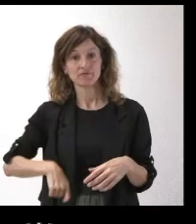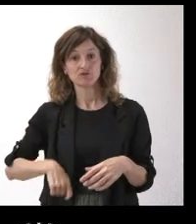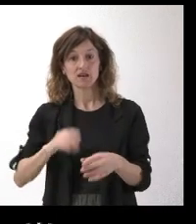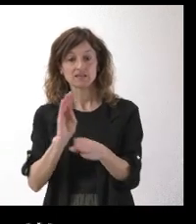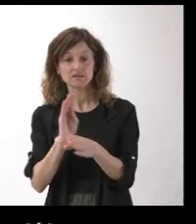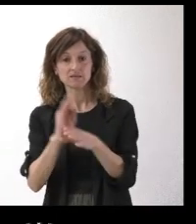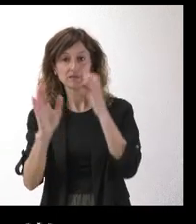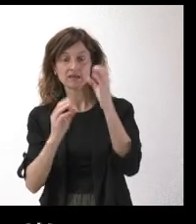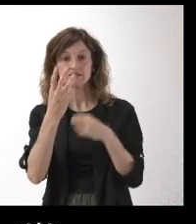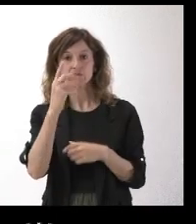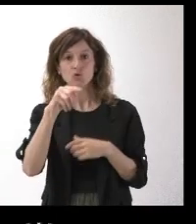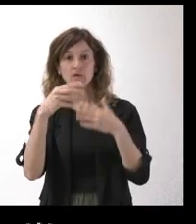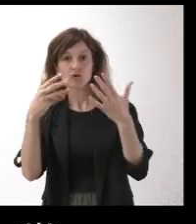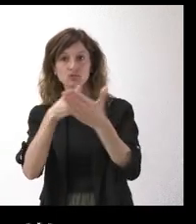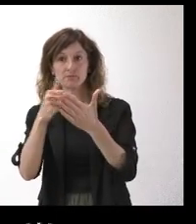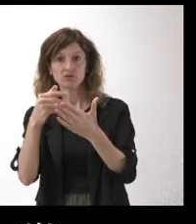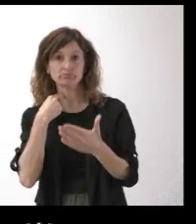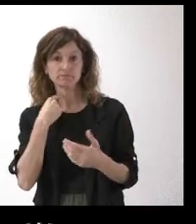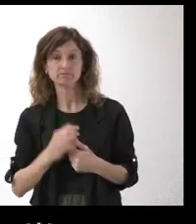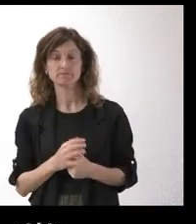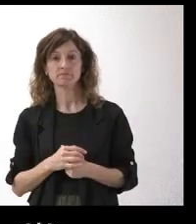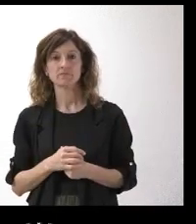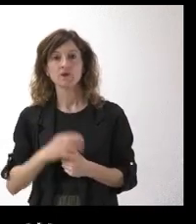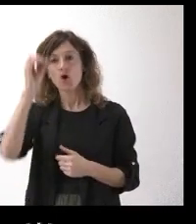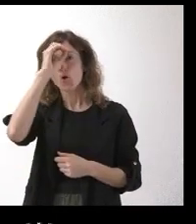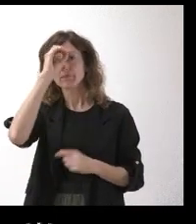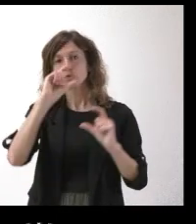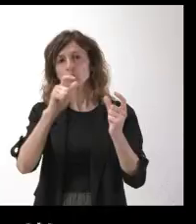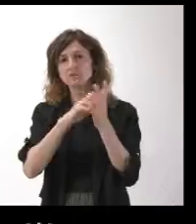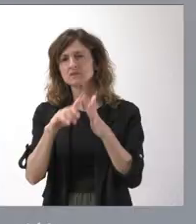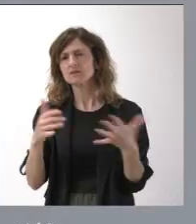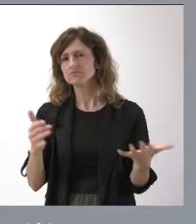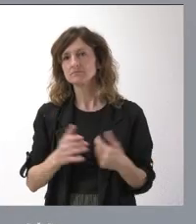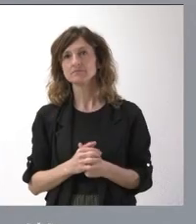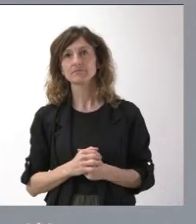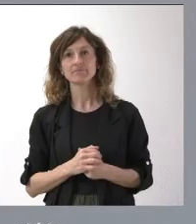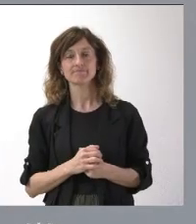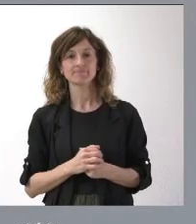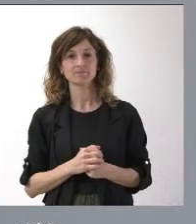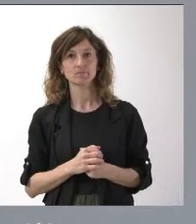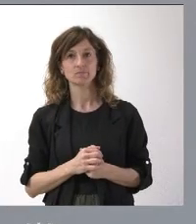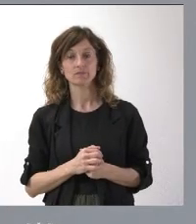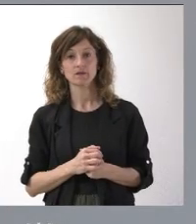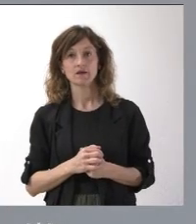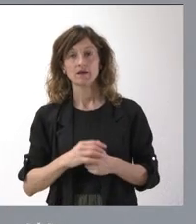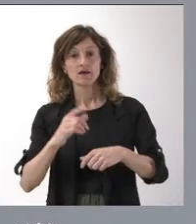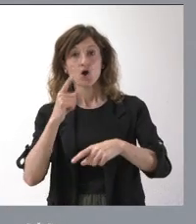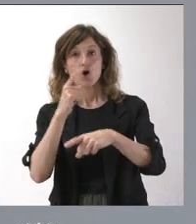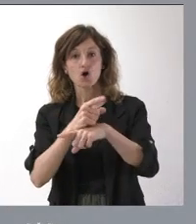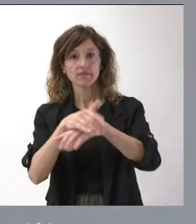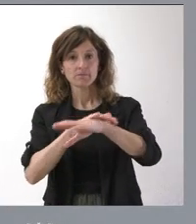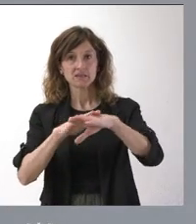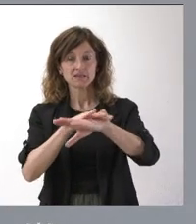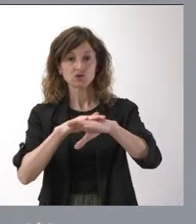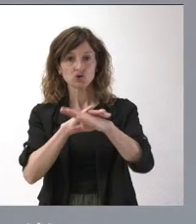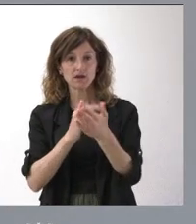estimaban en 3,8 millones. No sé cuál es la posición de la Junta. Pues el tiempo que la orden del Ministerio